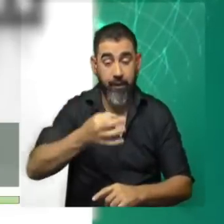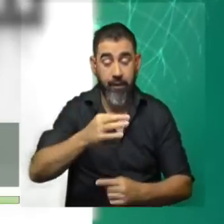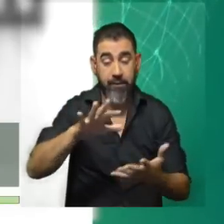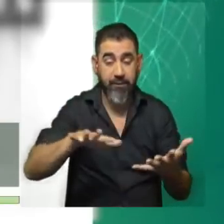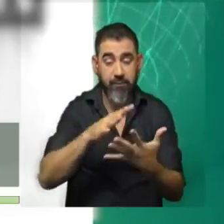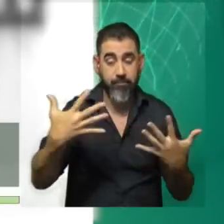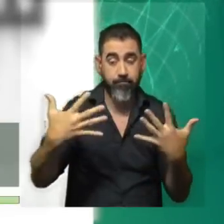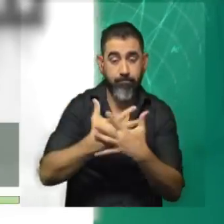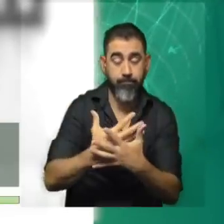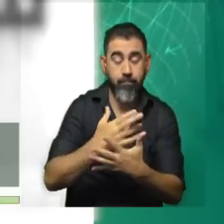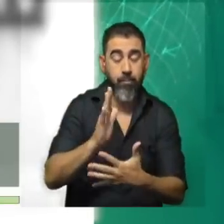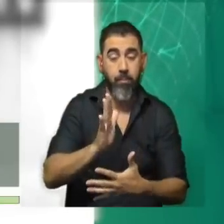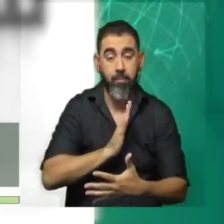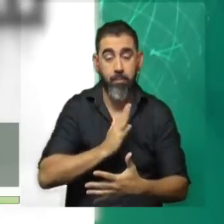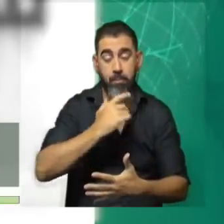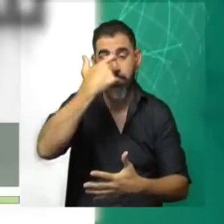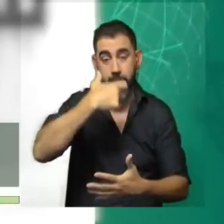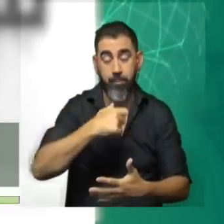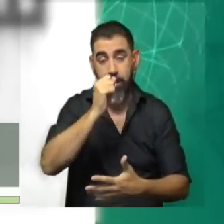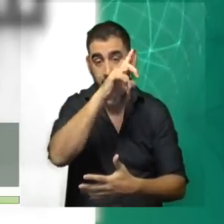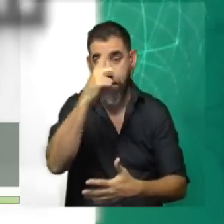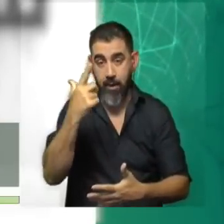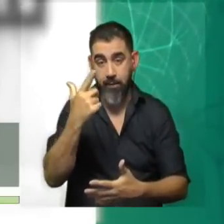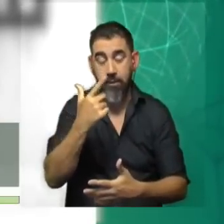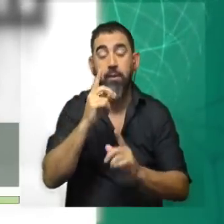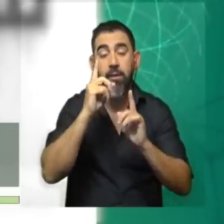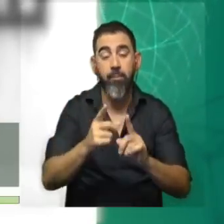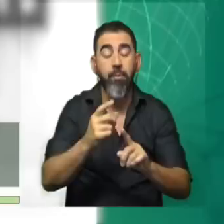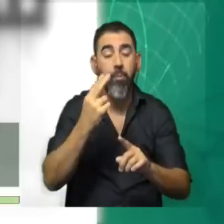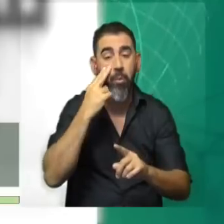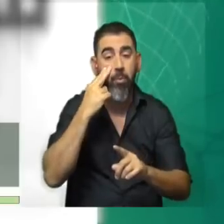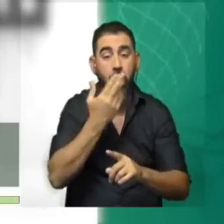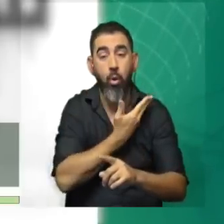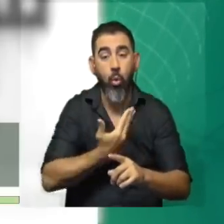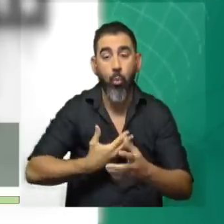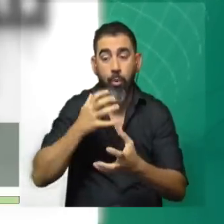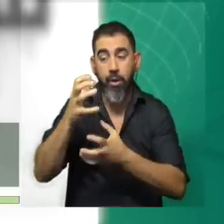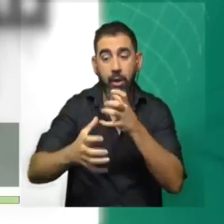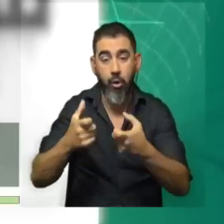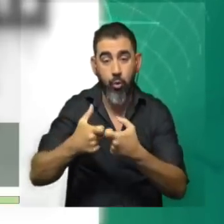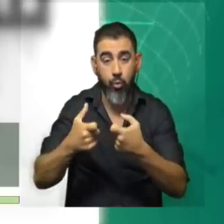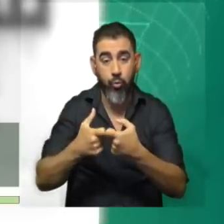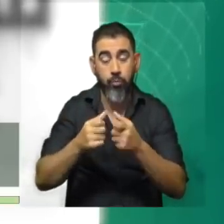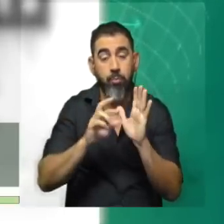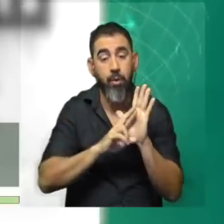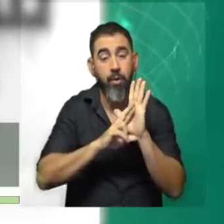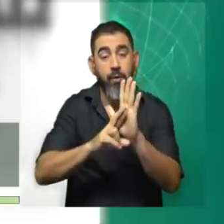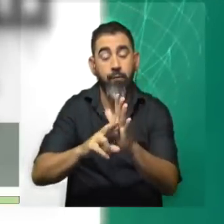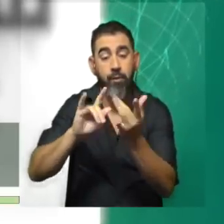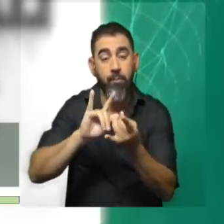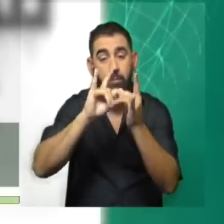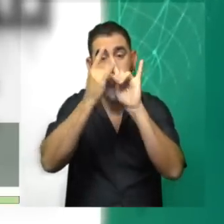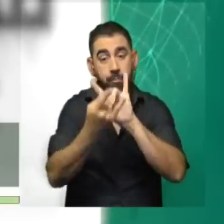afectaron personalmente al presidente Luis Lacalle Pou, también impactaron en el gobierno de coalición. Para uno de los referentes parlamentarios del